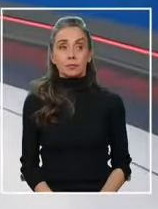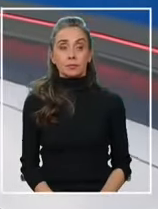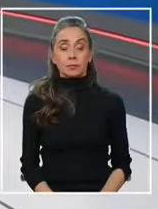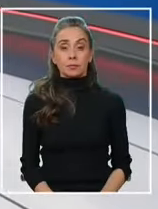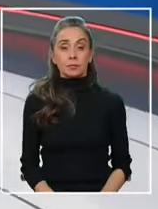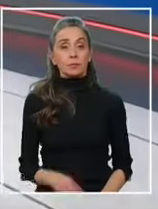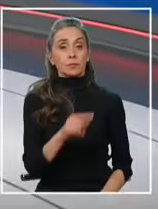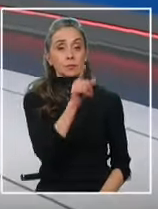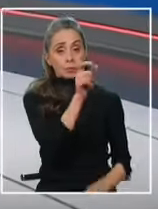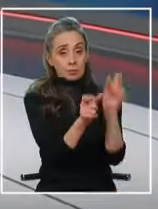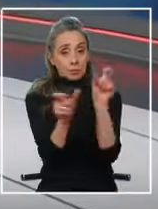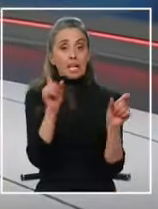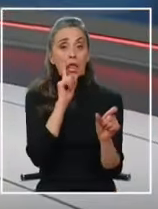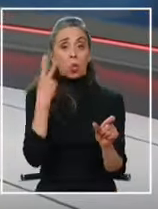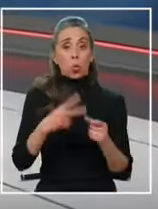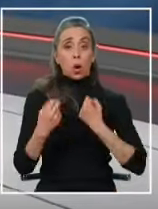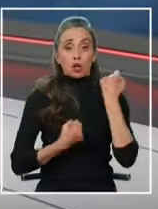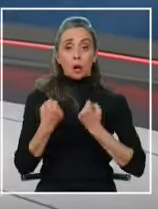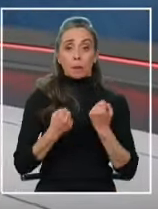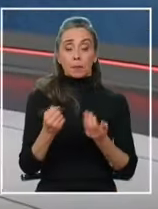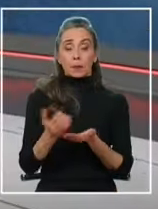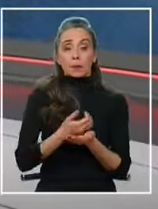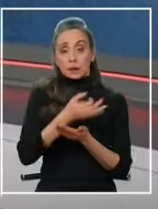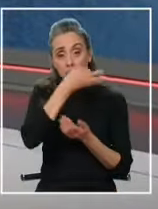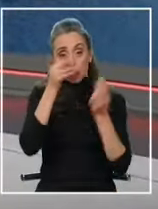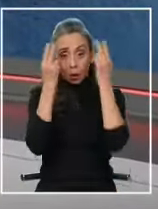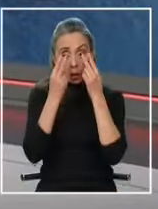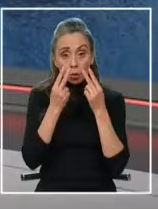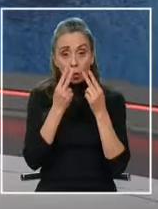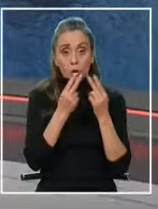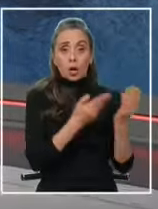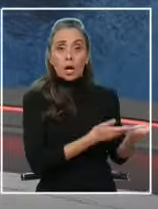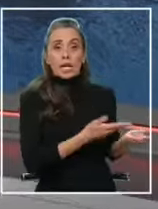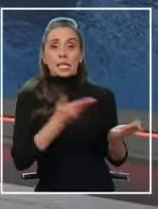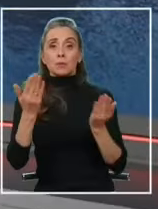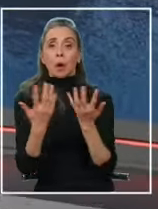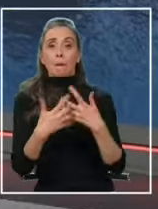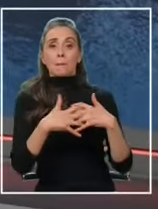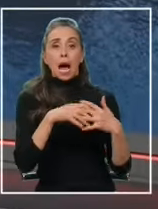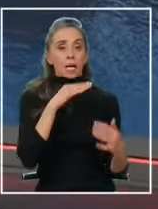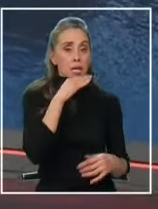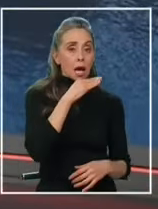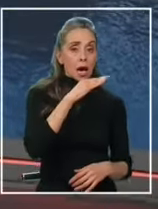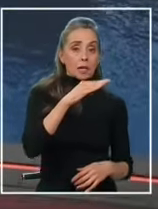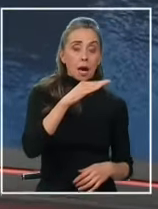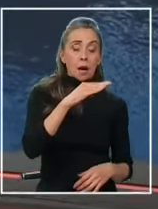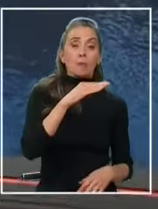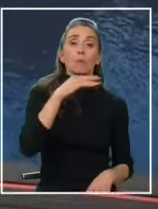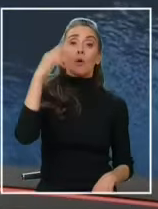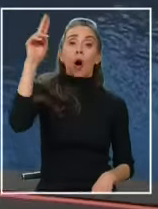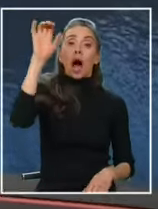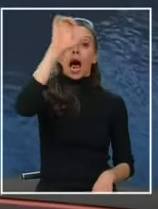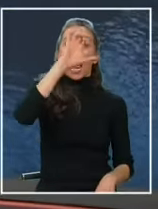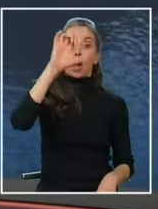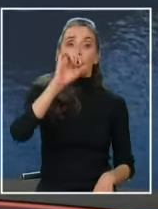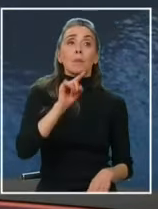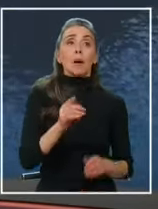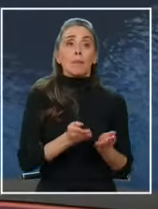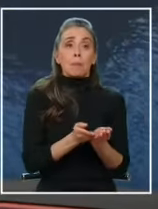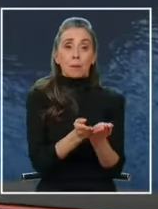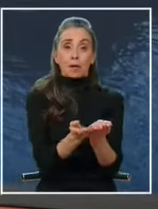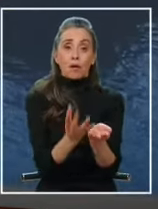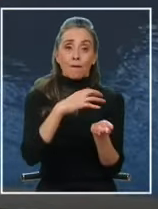Tenían empresas y un lucrativo negocio de exportación de maquinaria agrícola hacia Europa pero lo que realmente enviaban era cocaína pura un tráfico